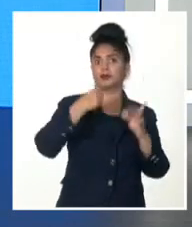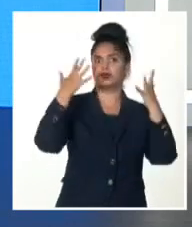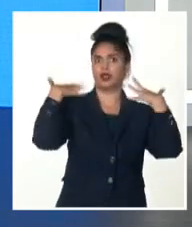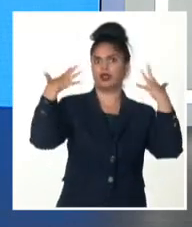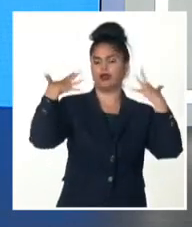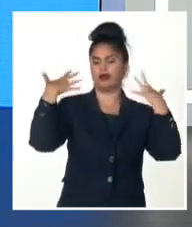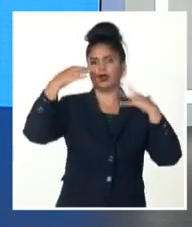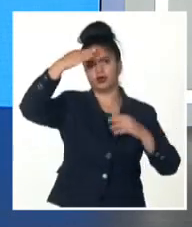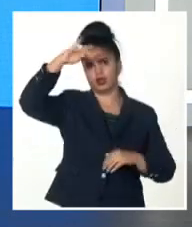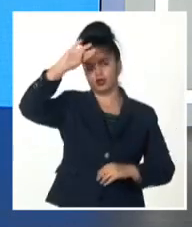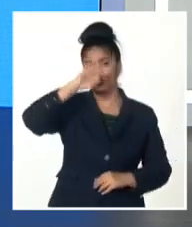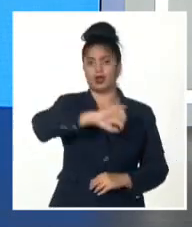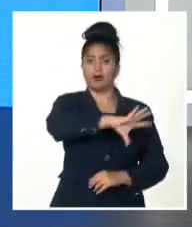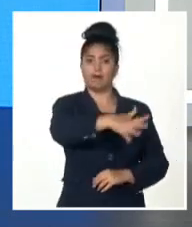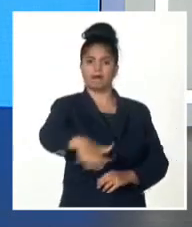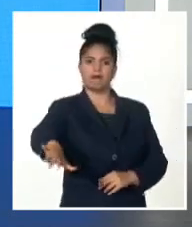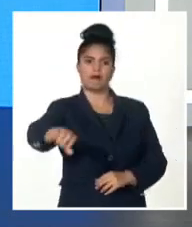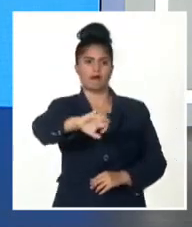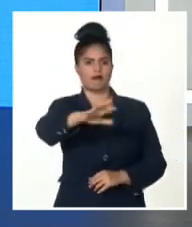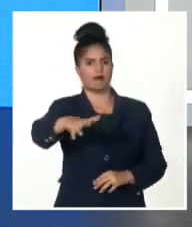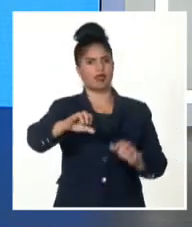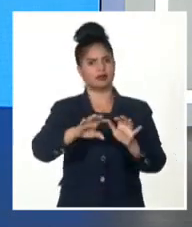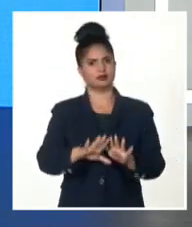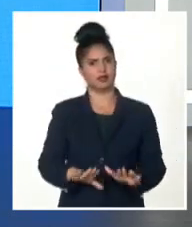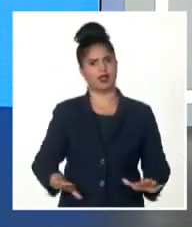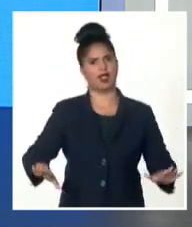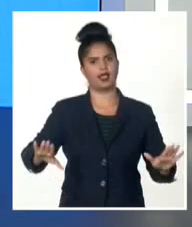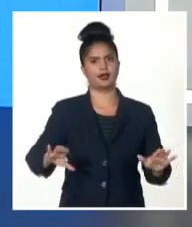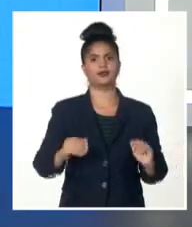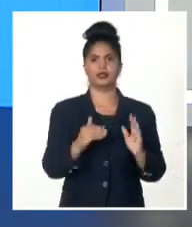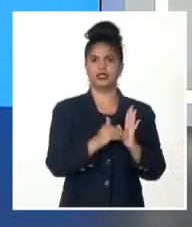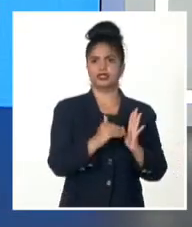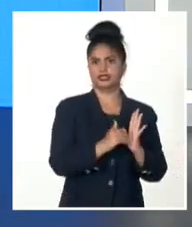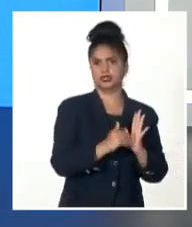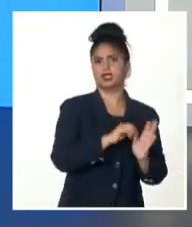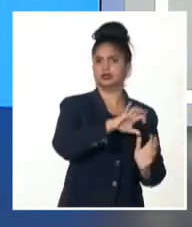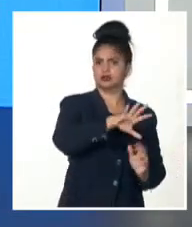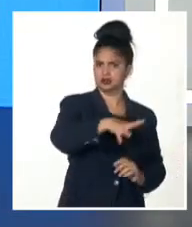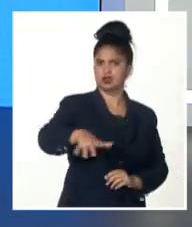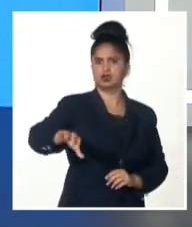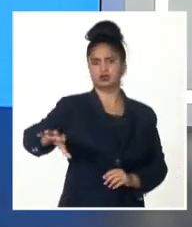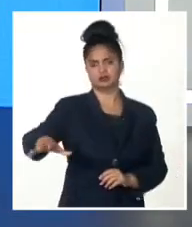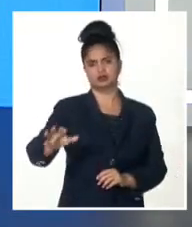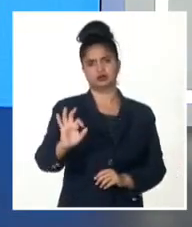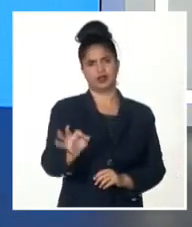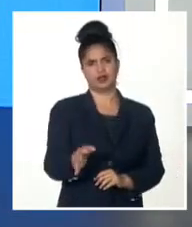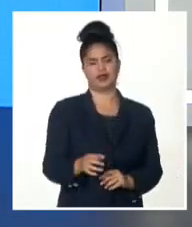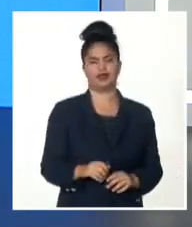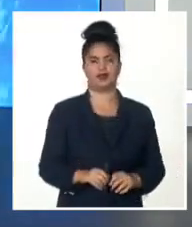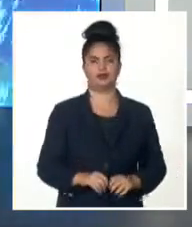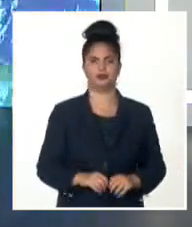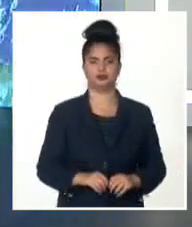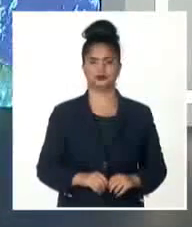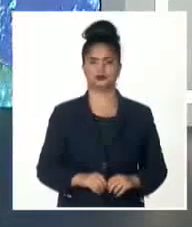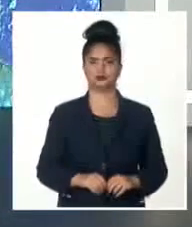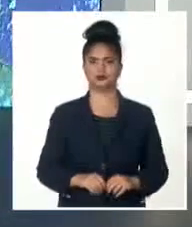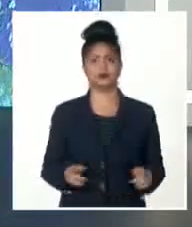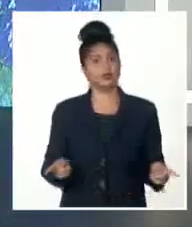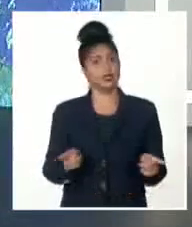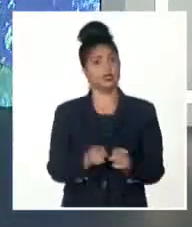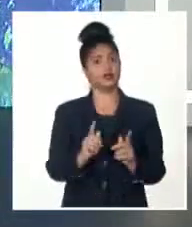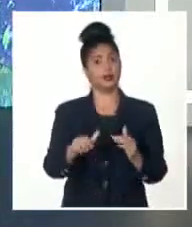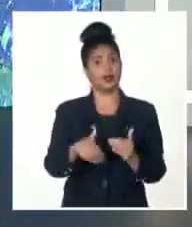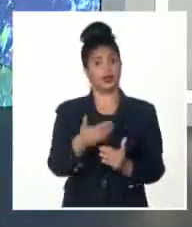producirá mar tranquila en casi todos nuestros litorales. Tendremos durante la tarde poco oleaje en ambas costas de la región oriental del país. Así que, en resumen,